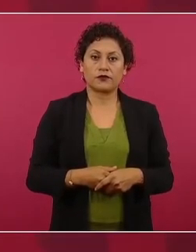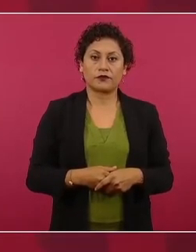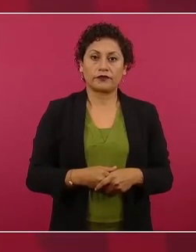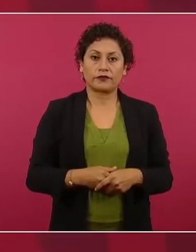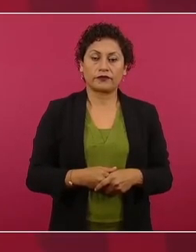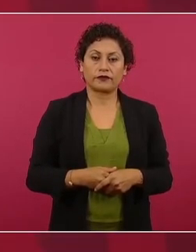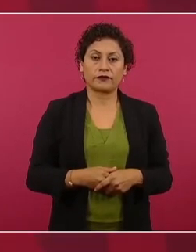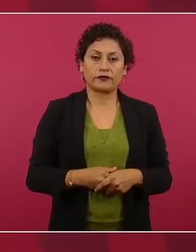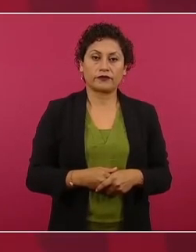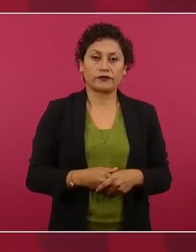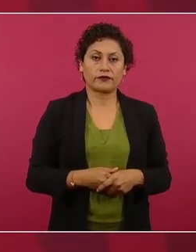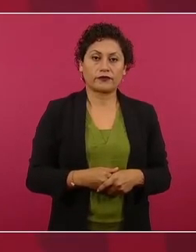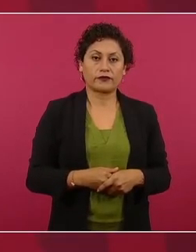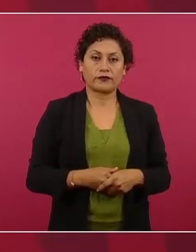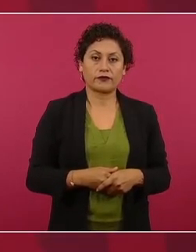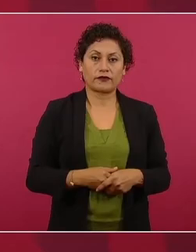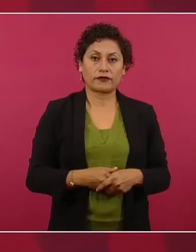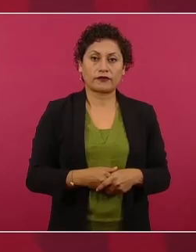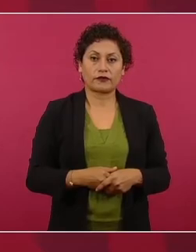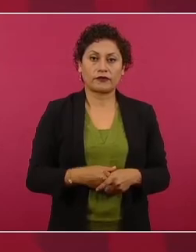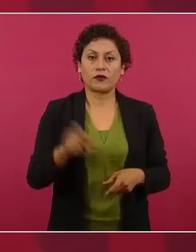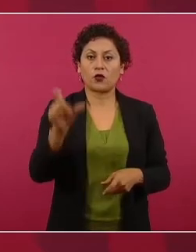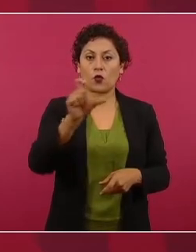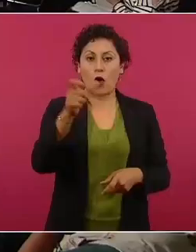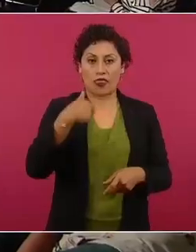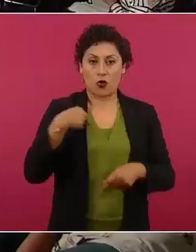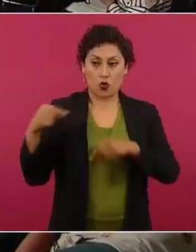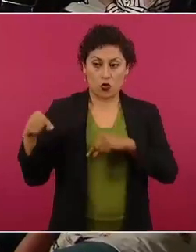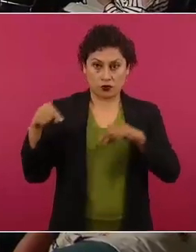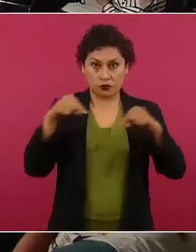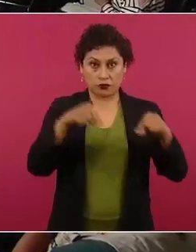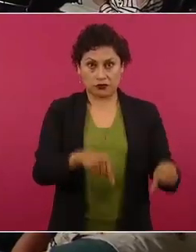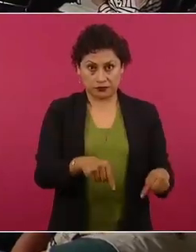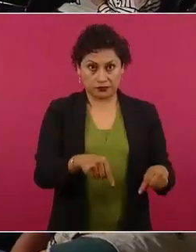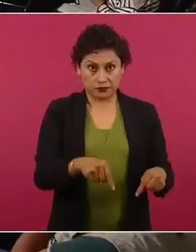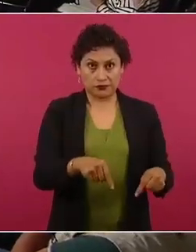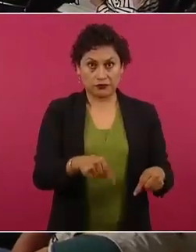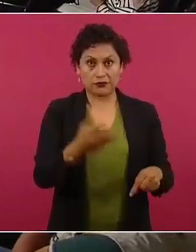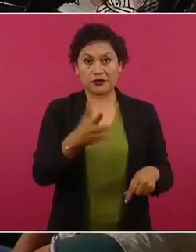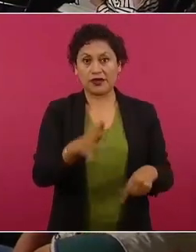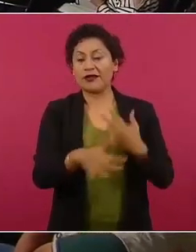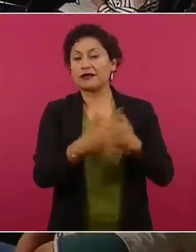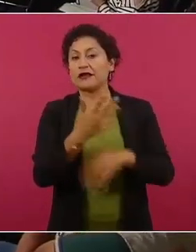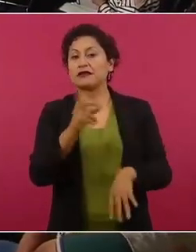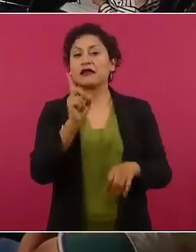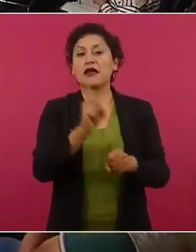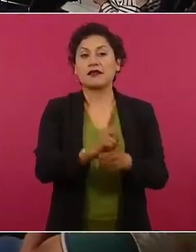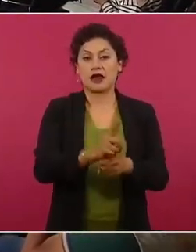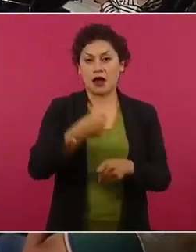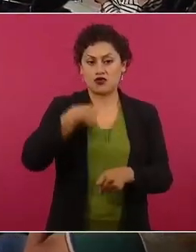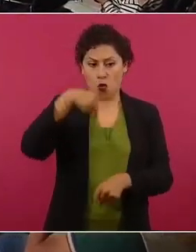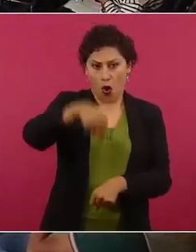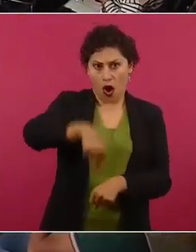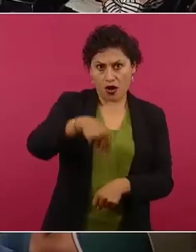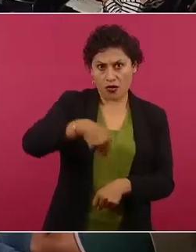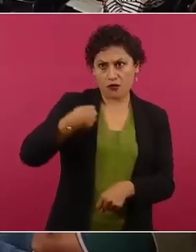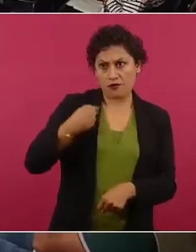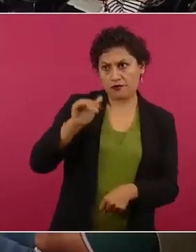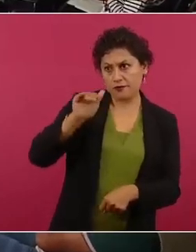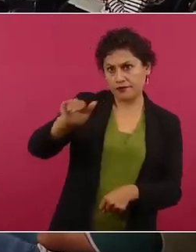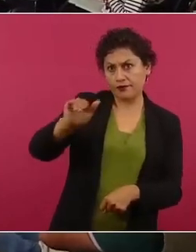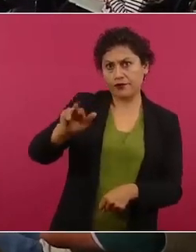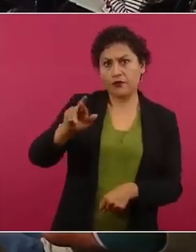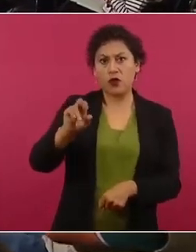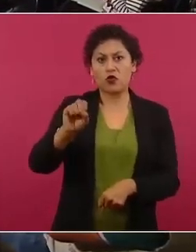días, que aquí planteé que le había pedido a Rosa Isela que se